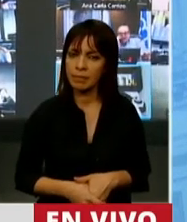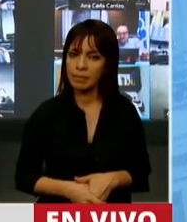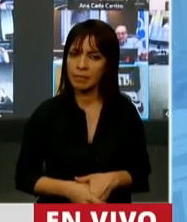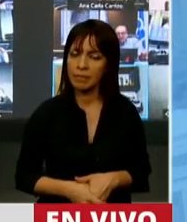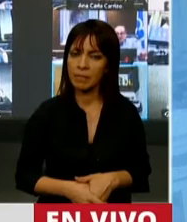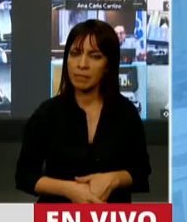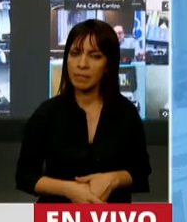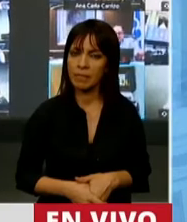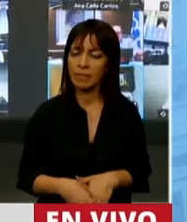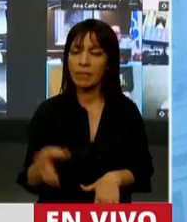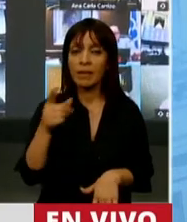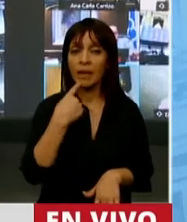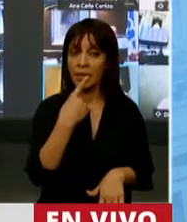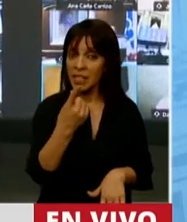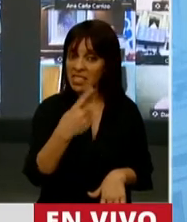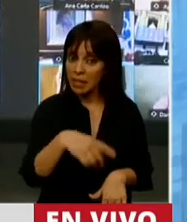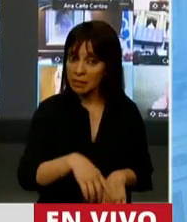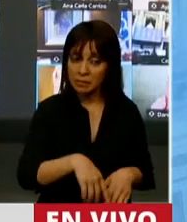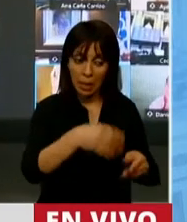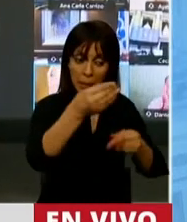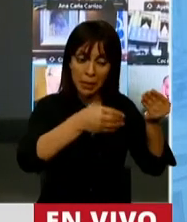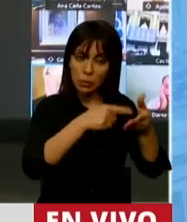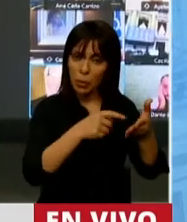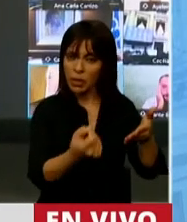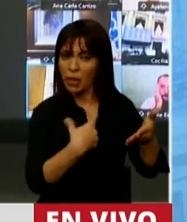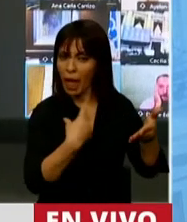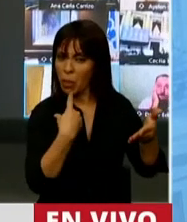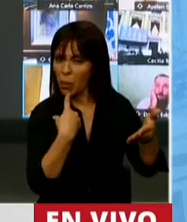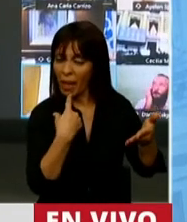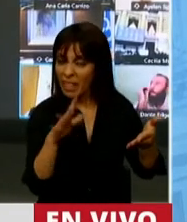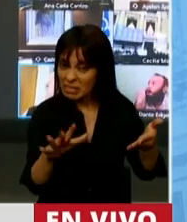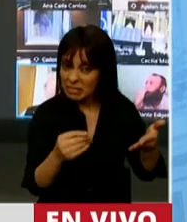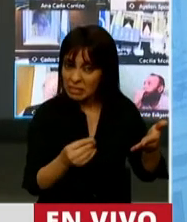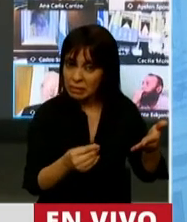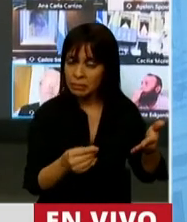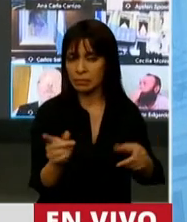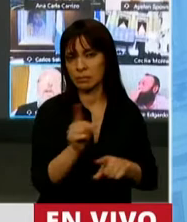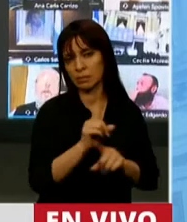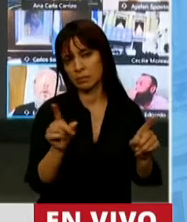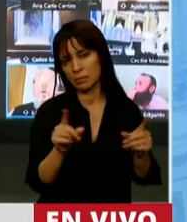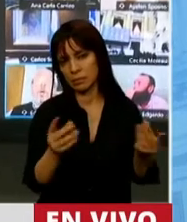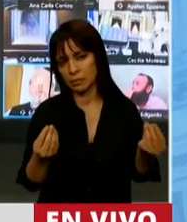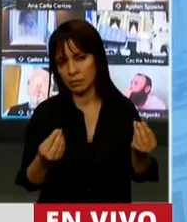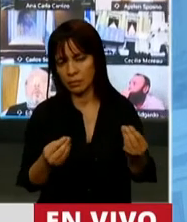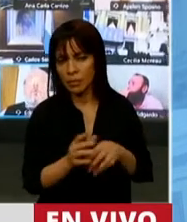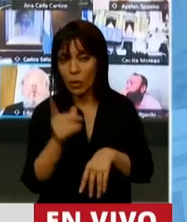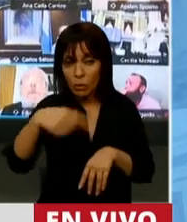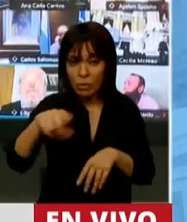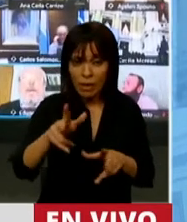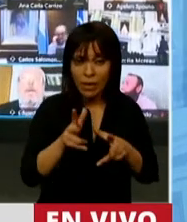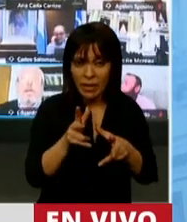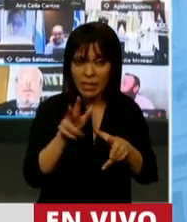esto dice que este presupuesto da incertidumbre. Lo dicen cuando su líder